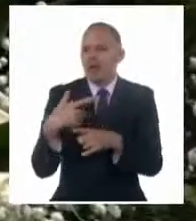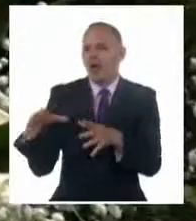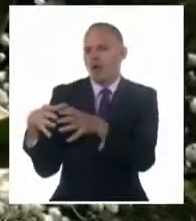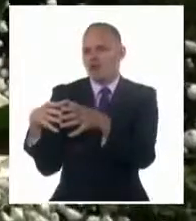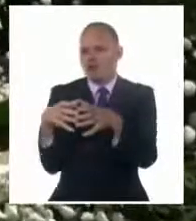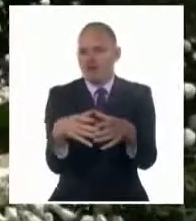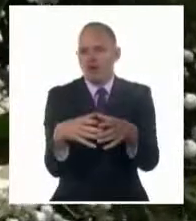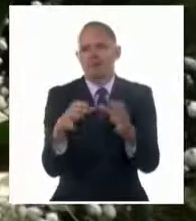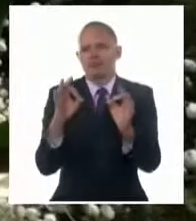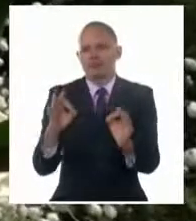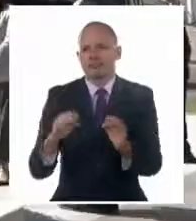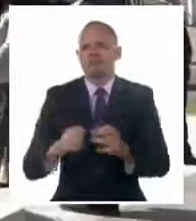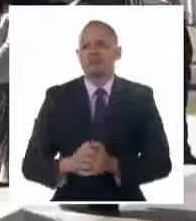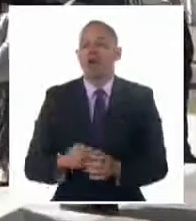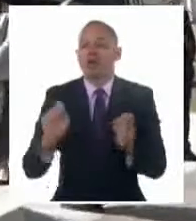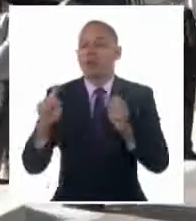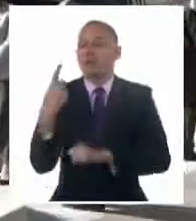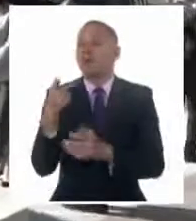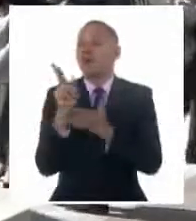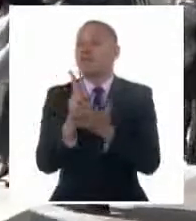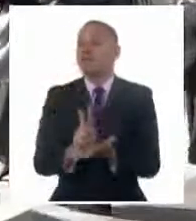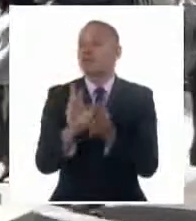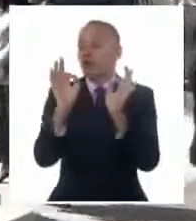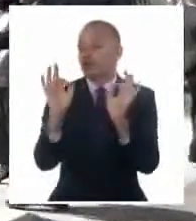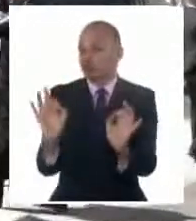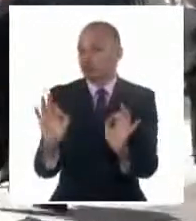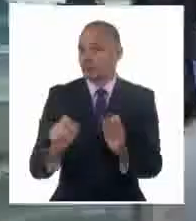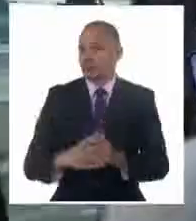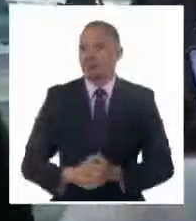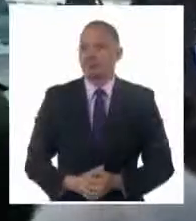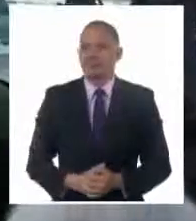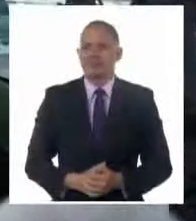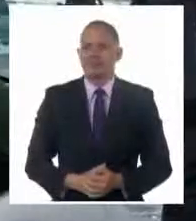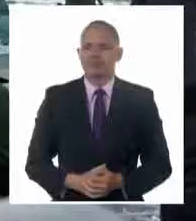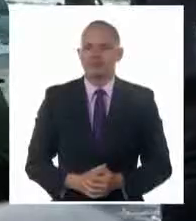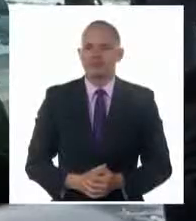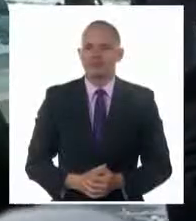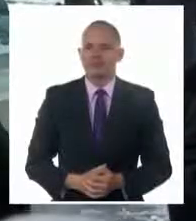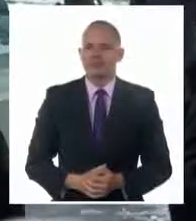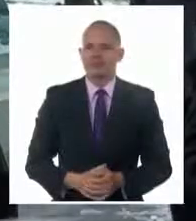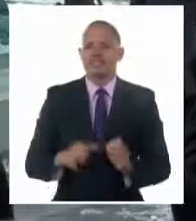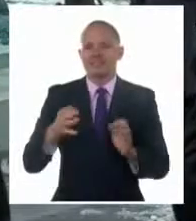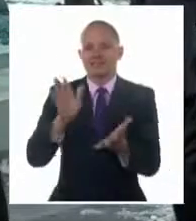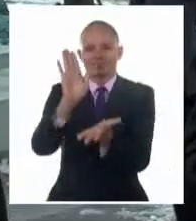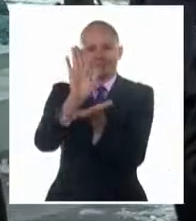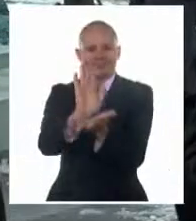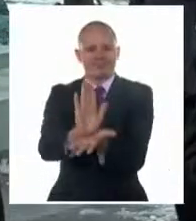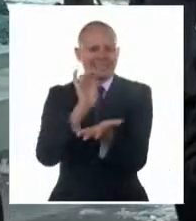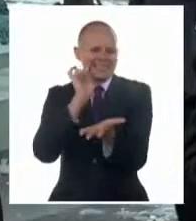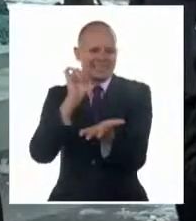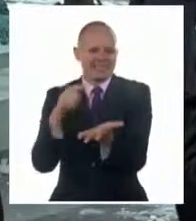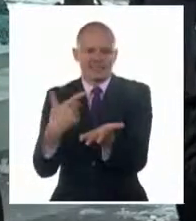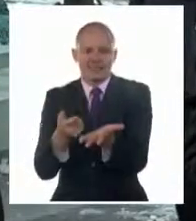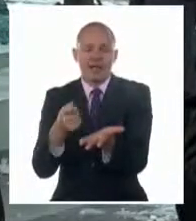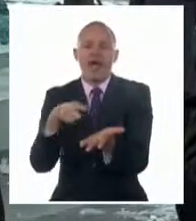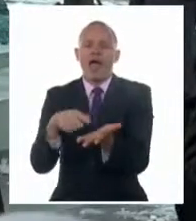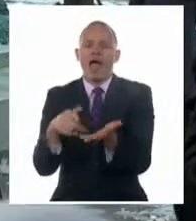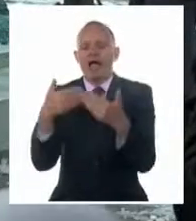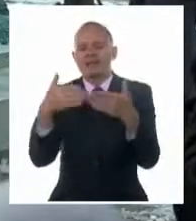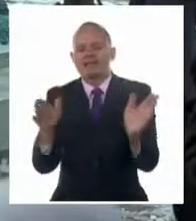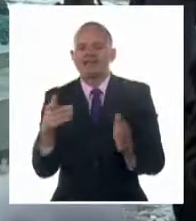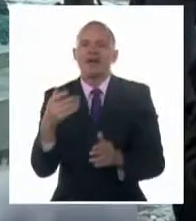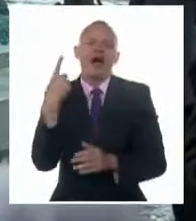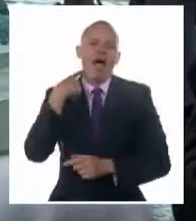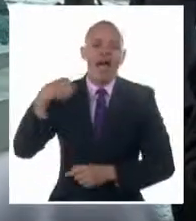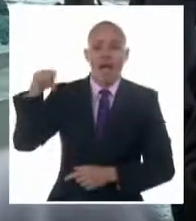acompaña en su primera visita oficial a esta nación. Esta obra monumental fue develada el 22 de noviembre del pasado